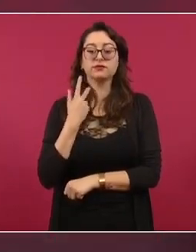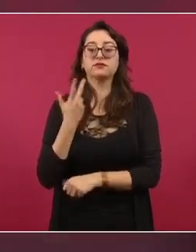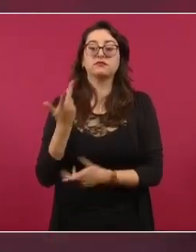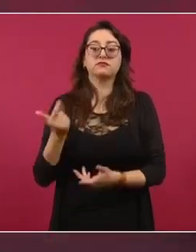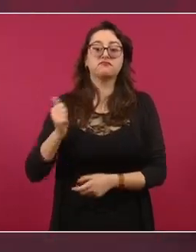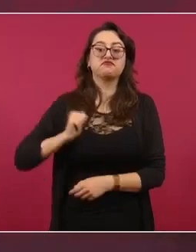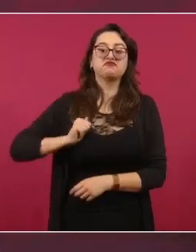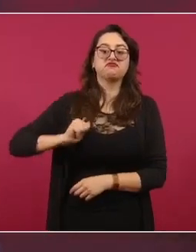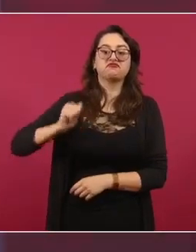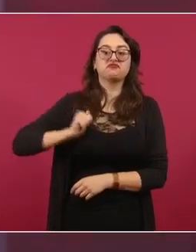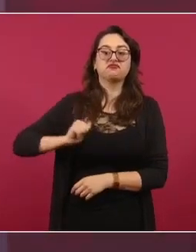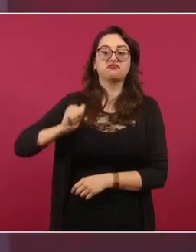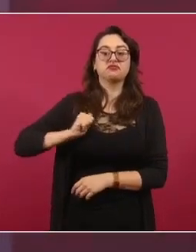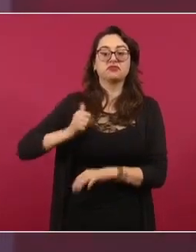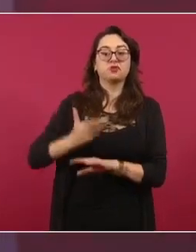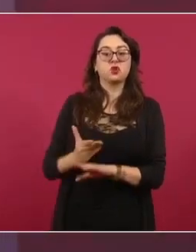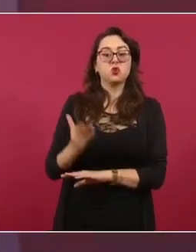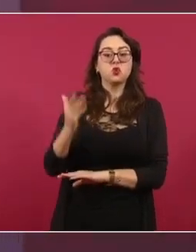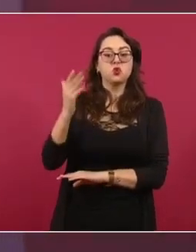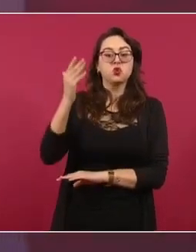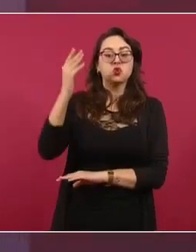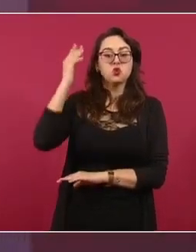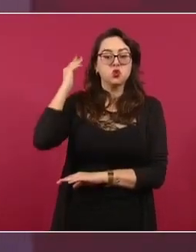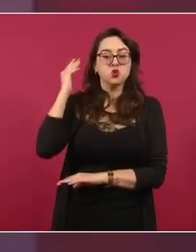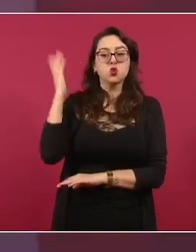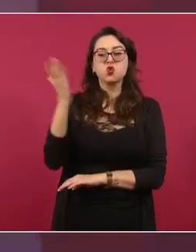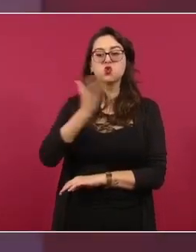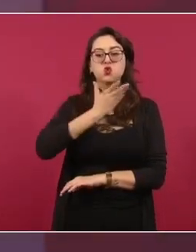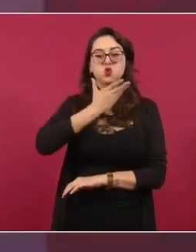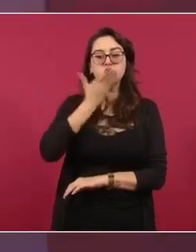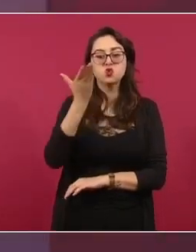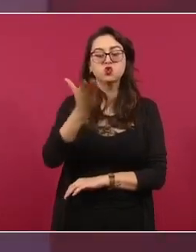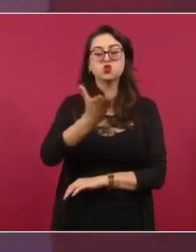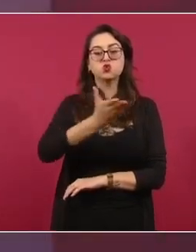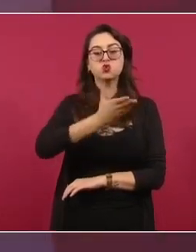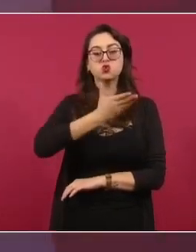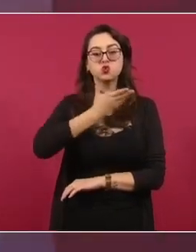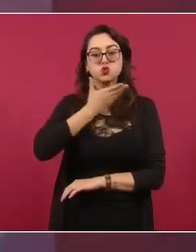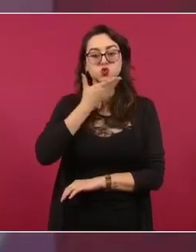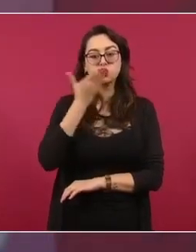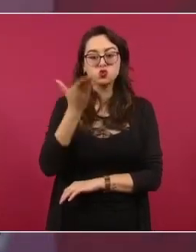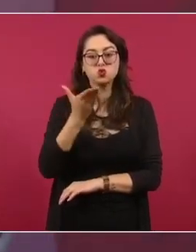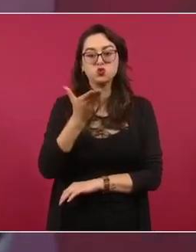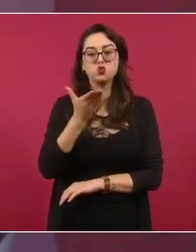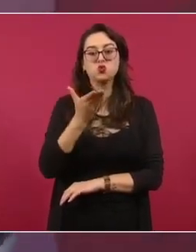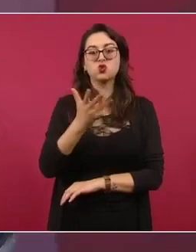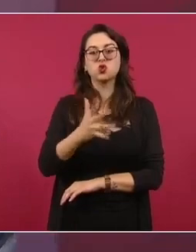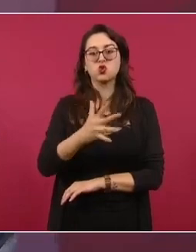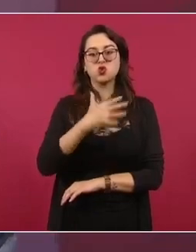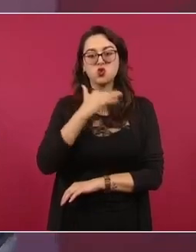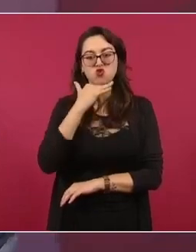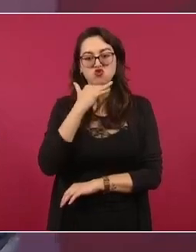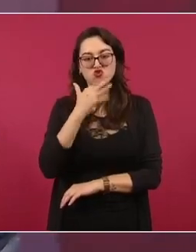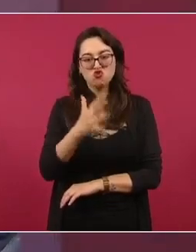antiguas prácticas del régimen